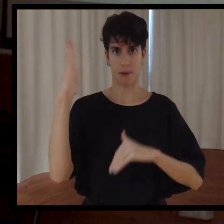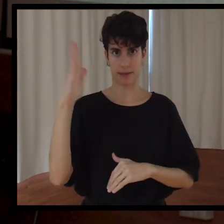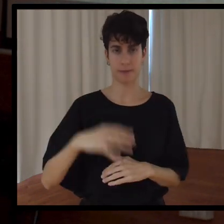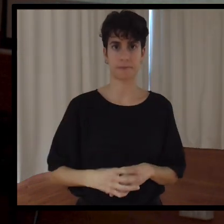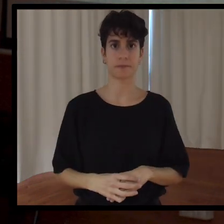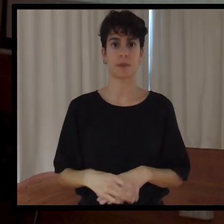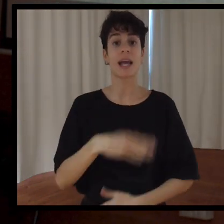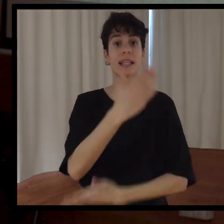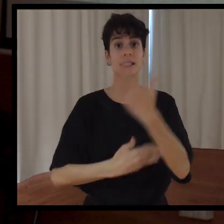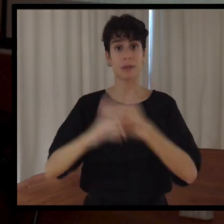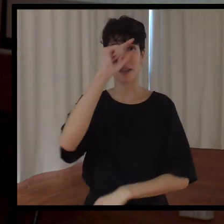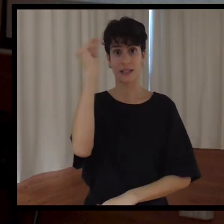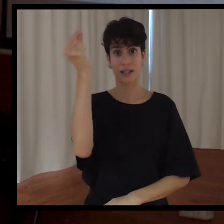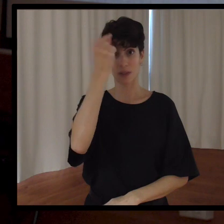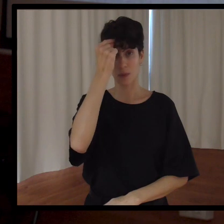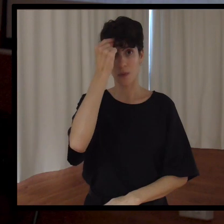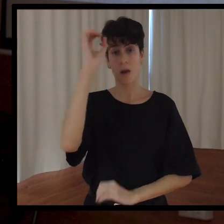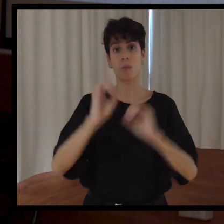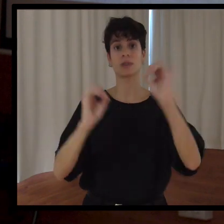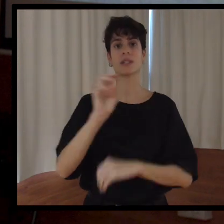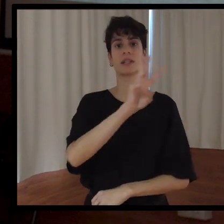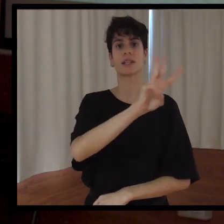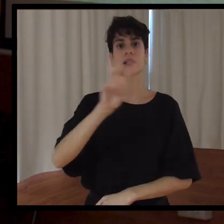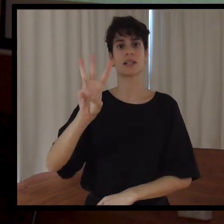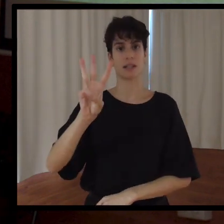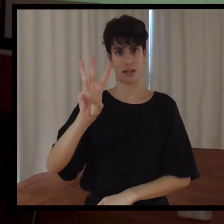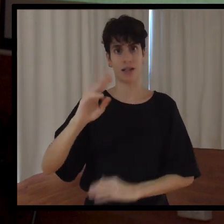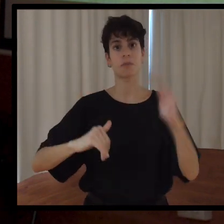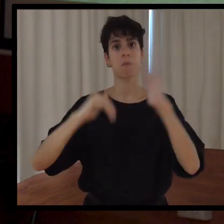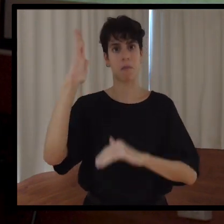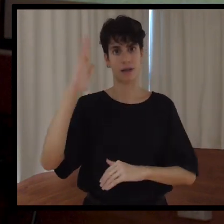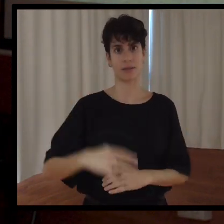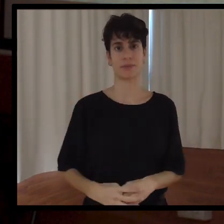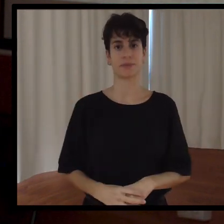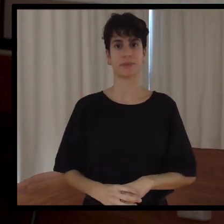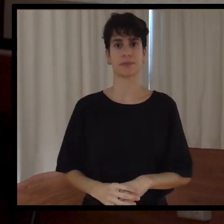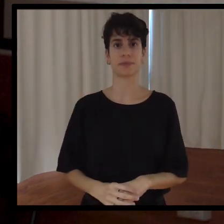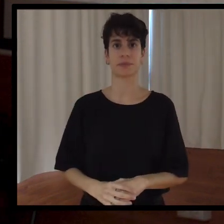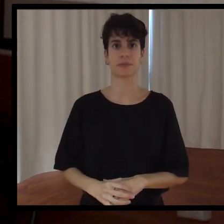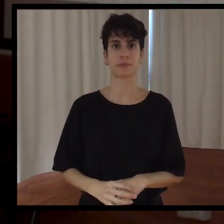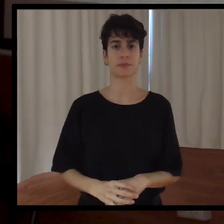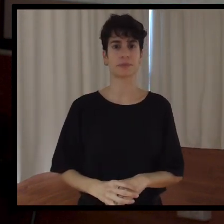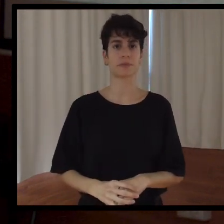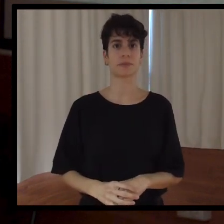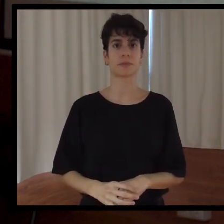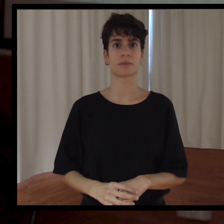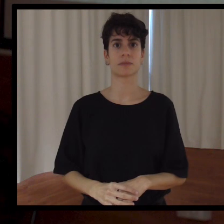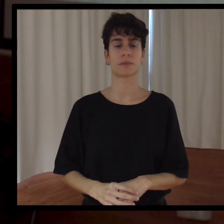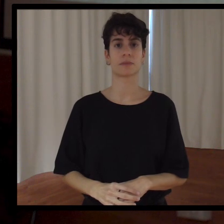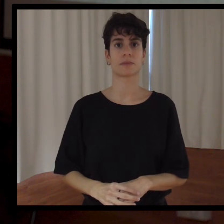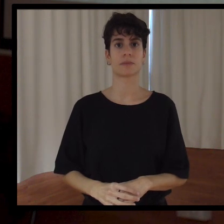discapacidad intelectual superior a 33%, y donde son cuatro tiempos los que